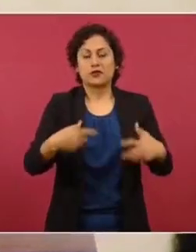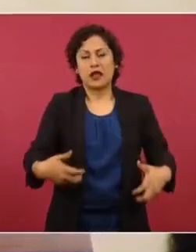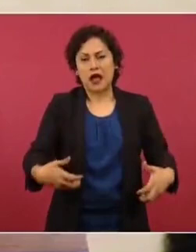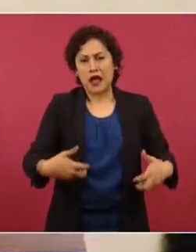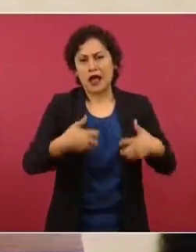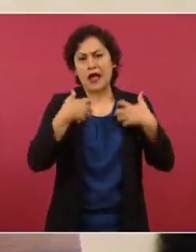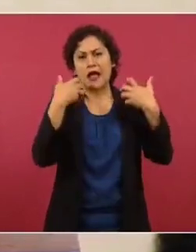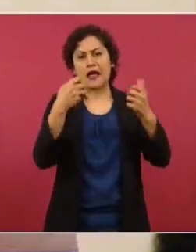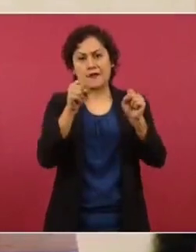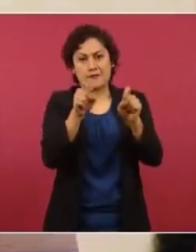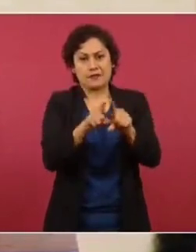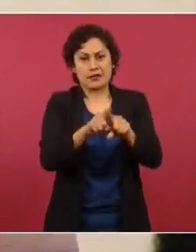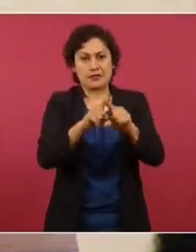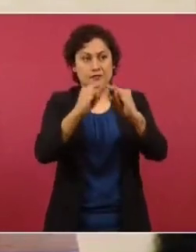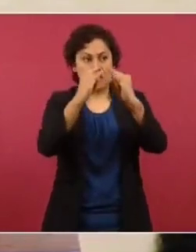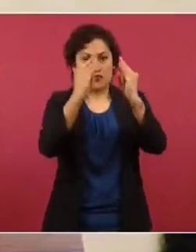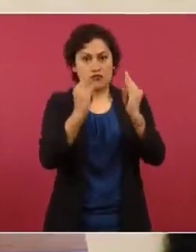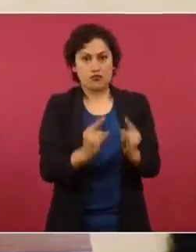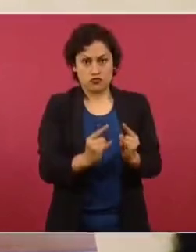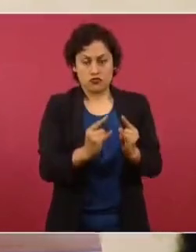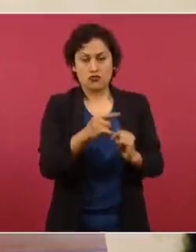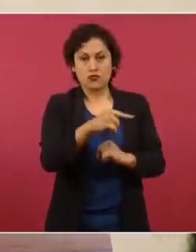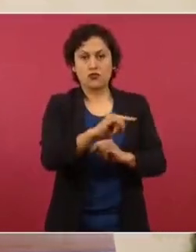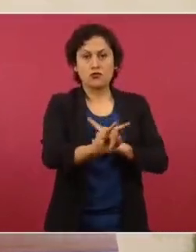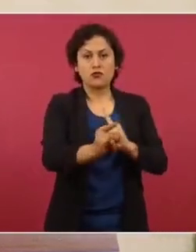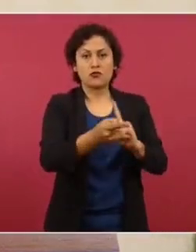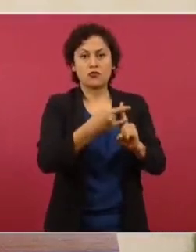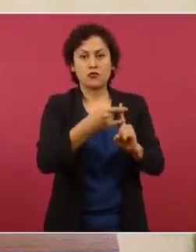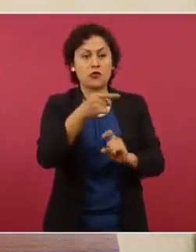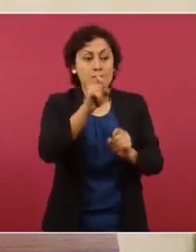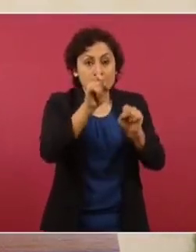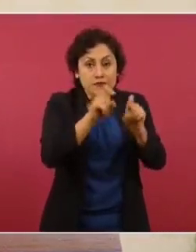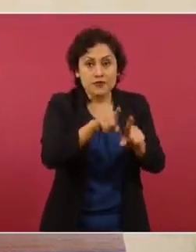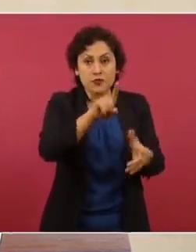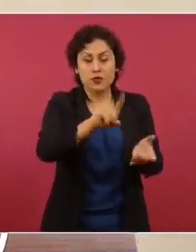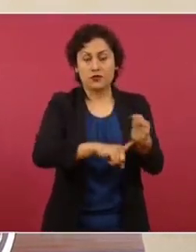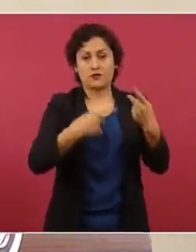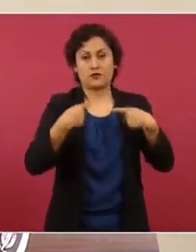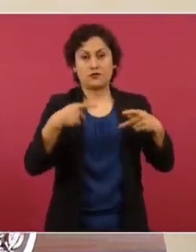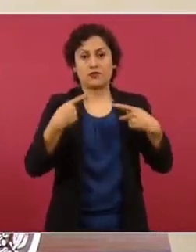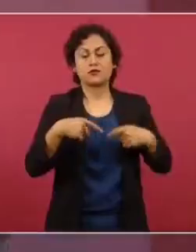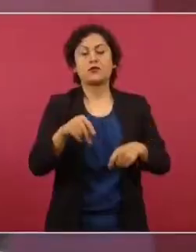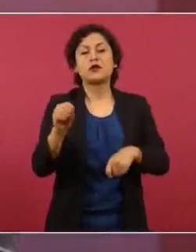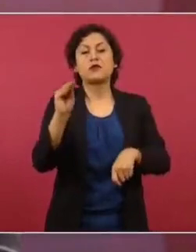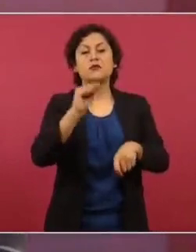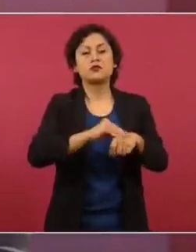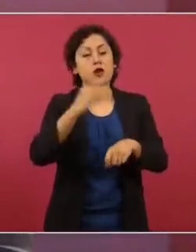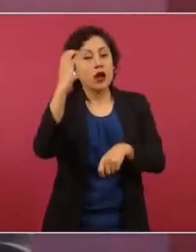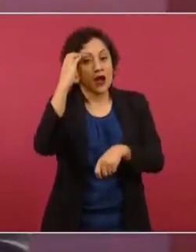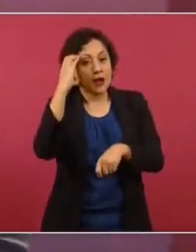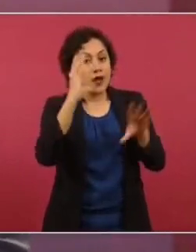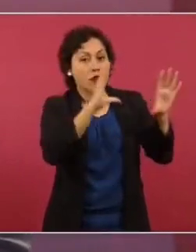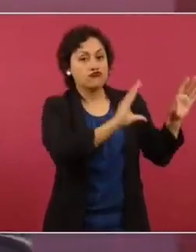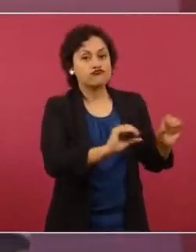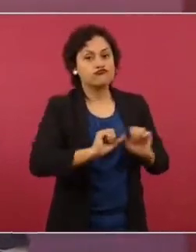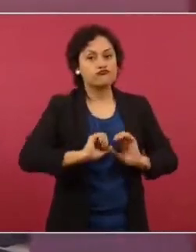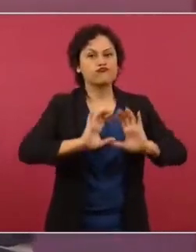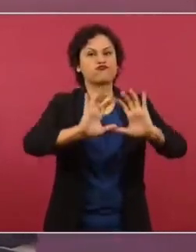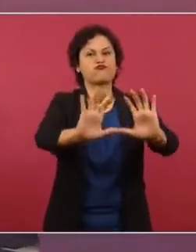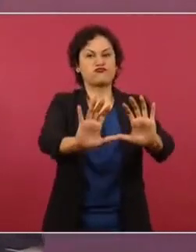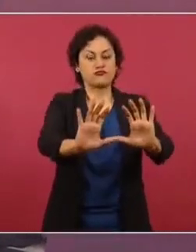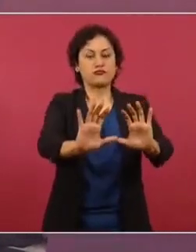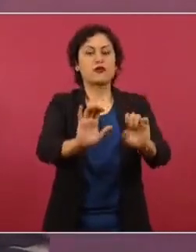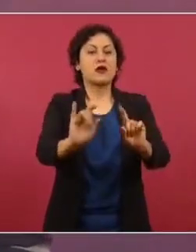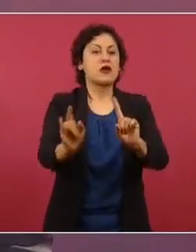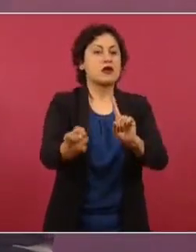pusieron colchonetas del albergue y les prendieron